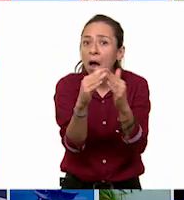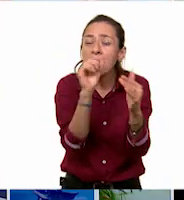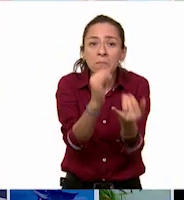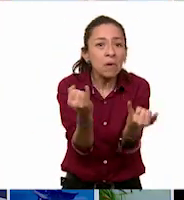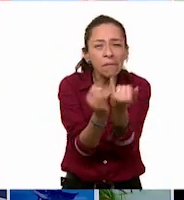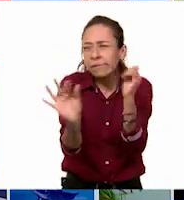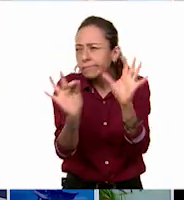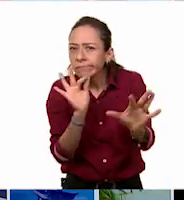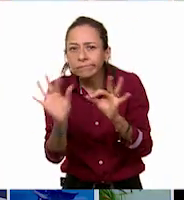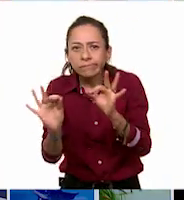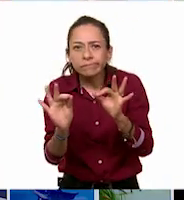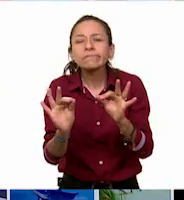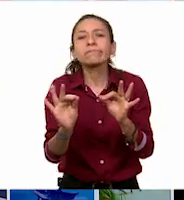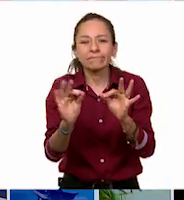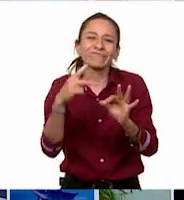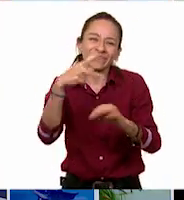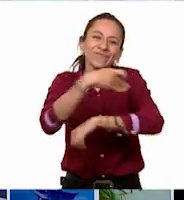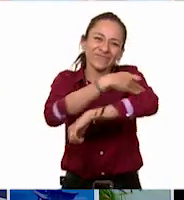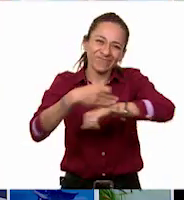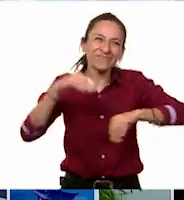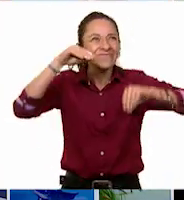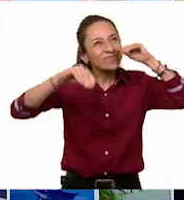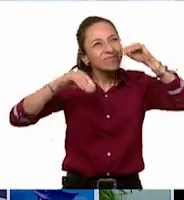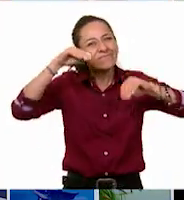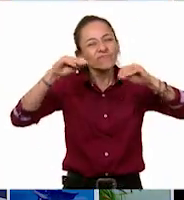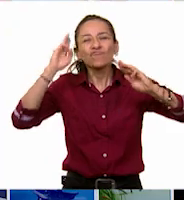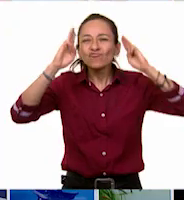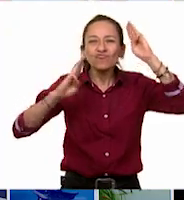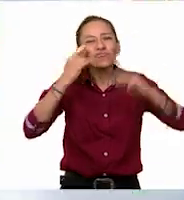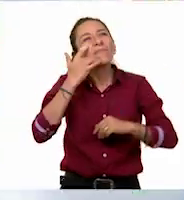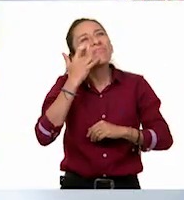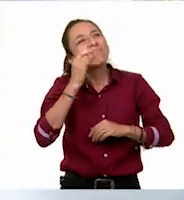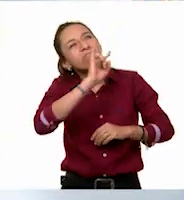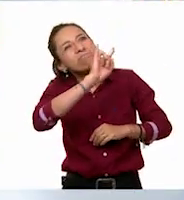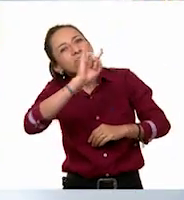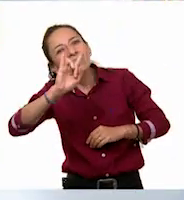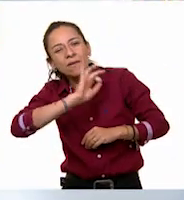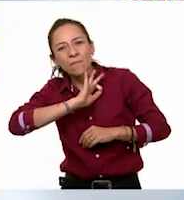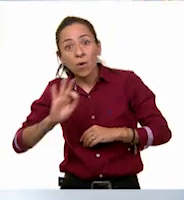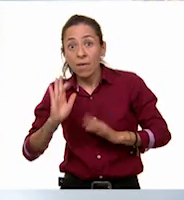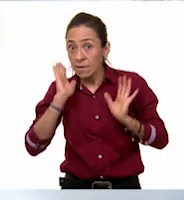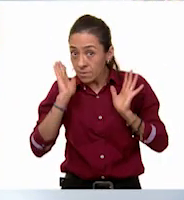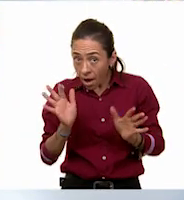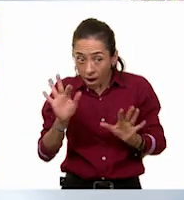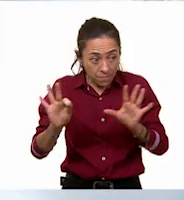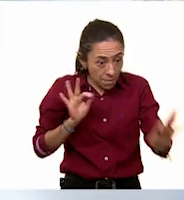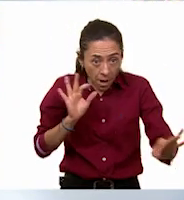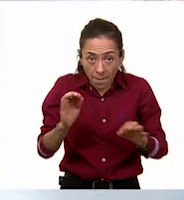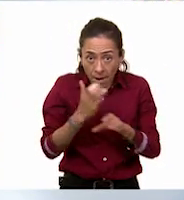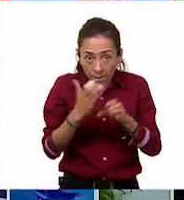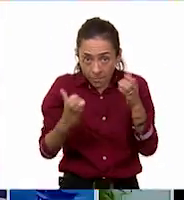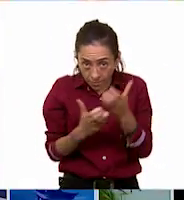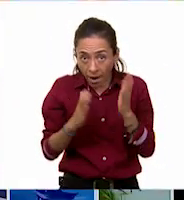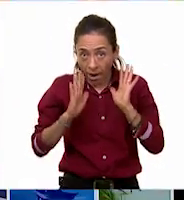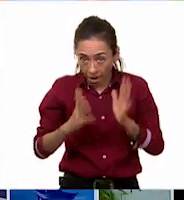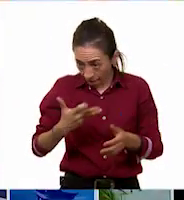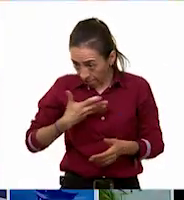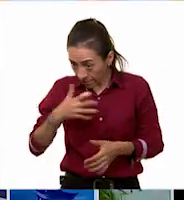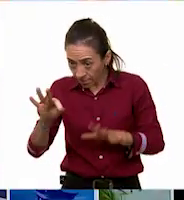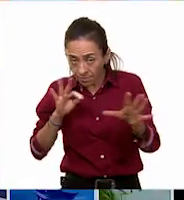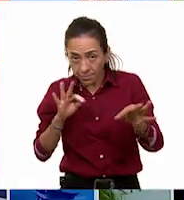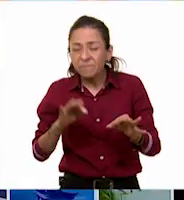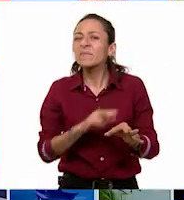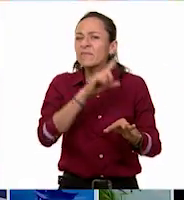en su museo. Una vez que tengan esos objetos, los pueden ubicar a lo largo de su casa. Y vayan